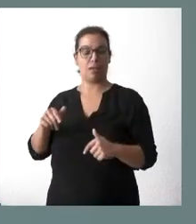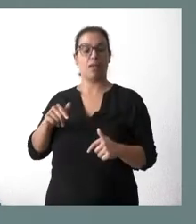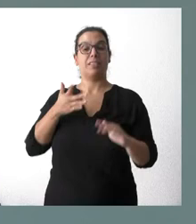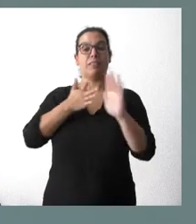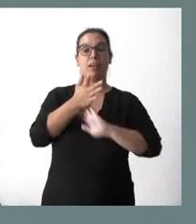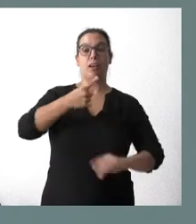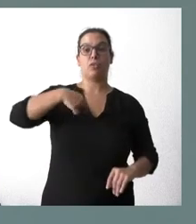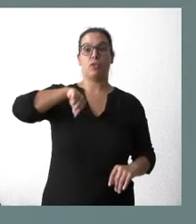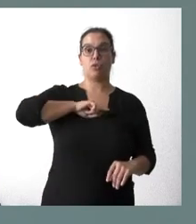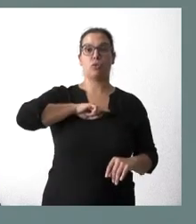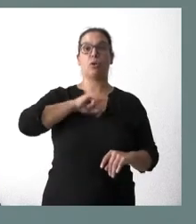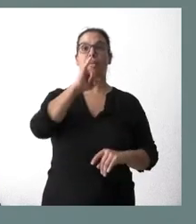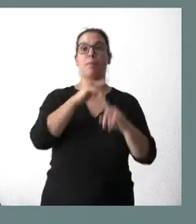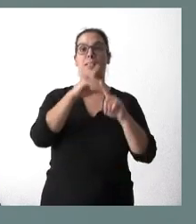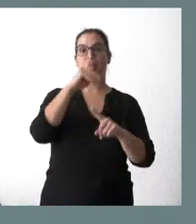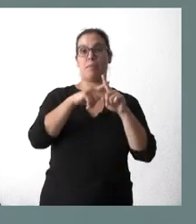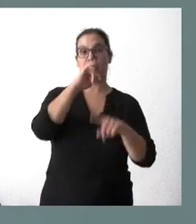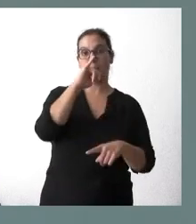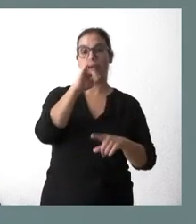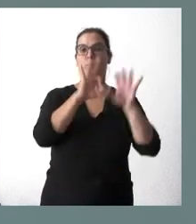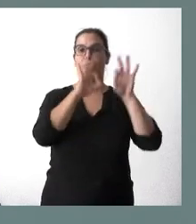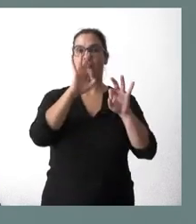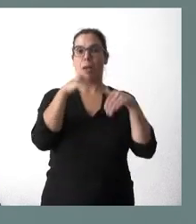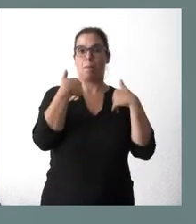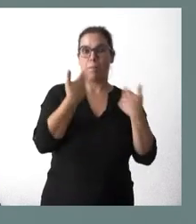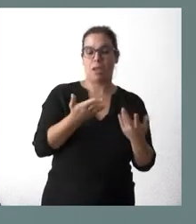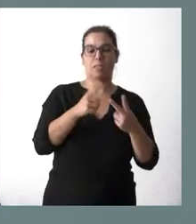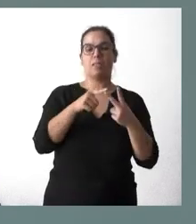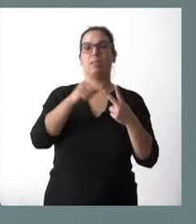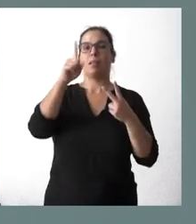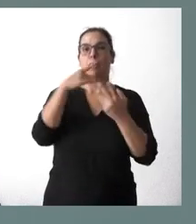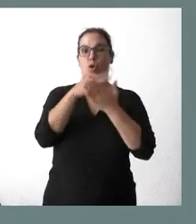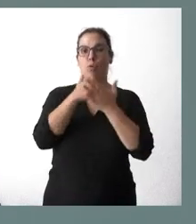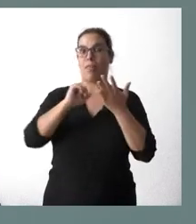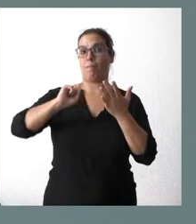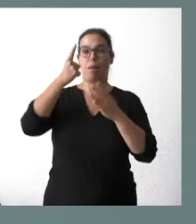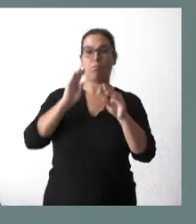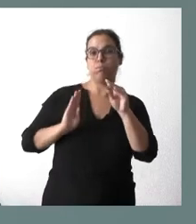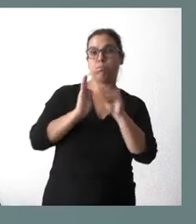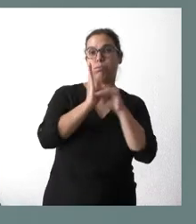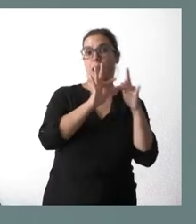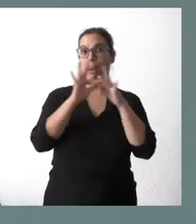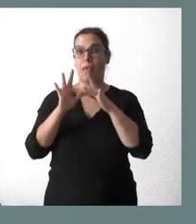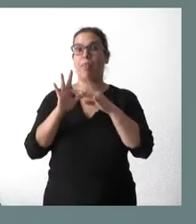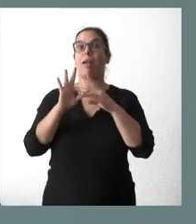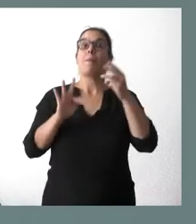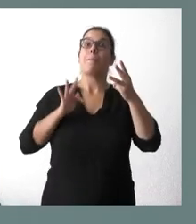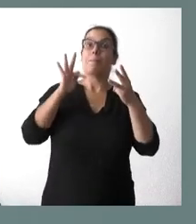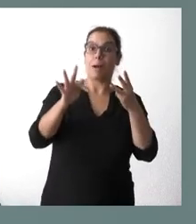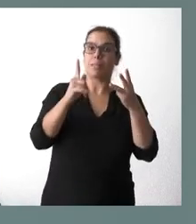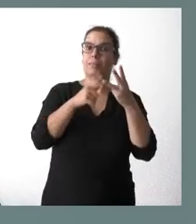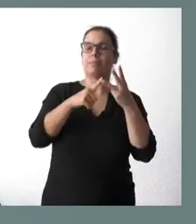de IMASD en Masí, no solamente estamos entre las comunidades autónomas lideradas con esta materia, sino que también